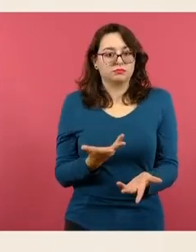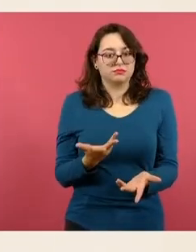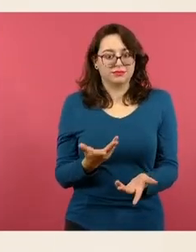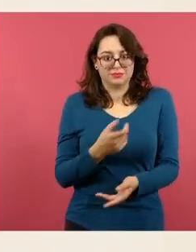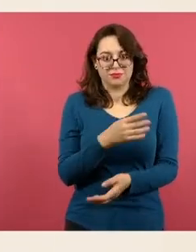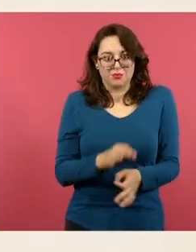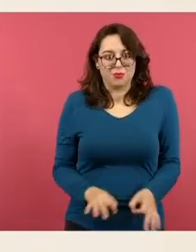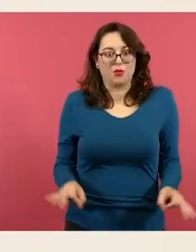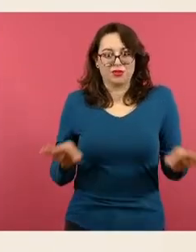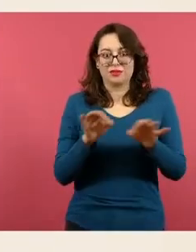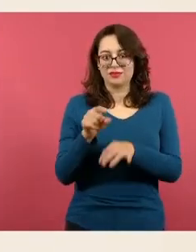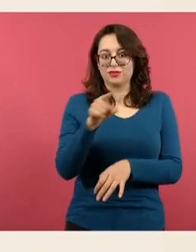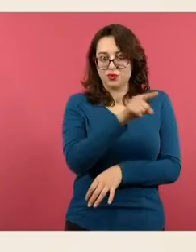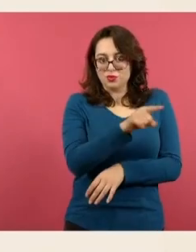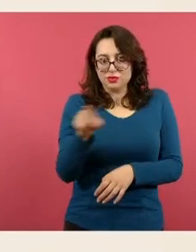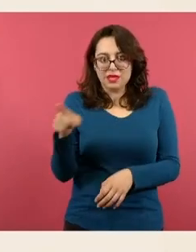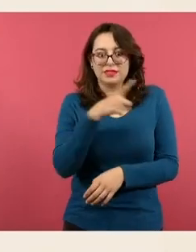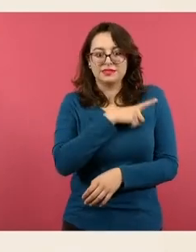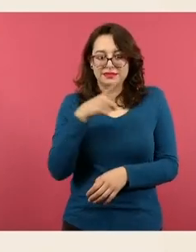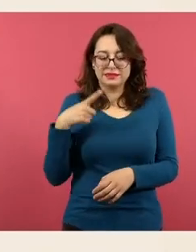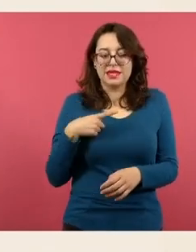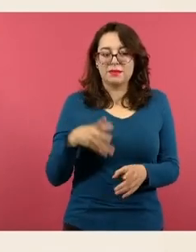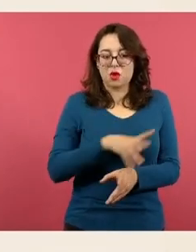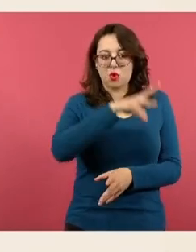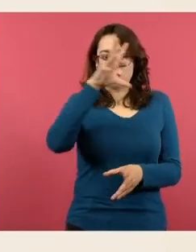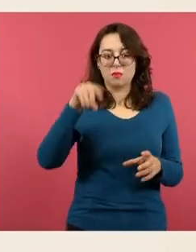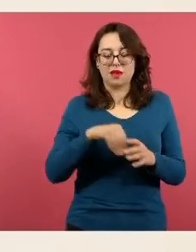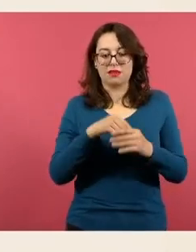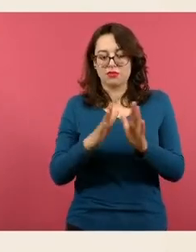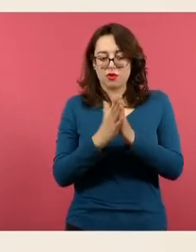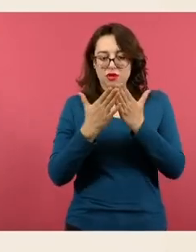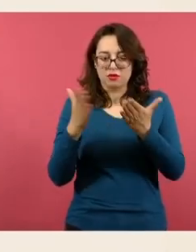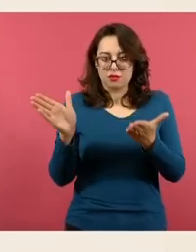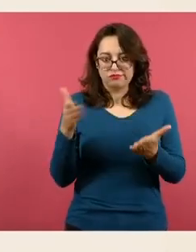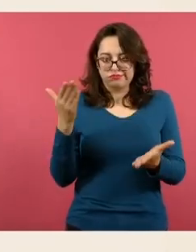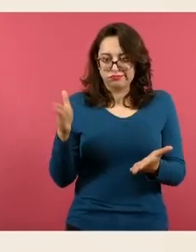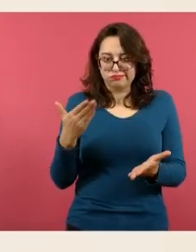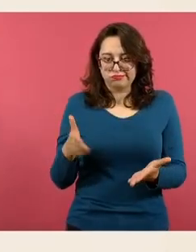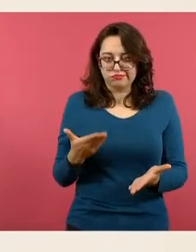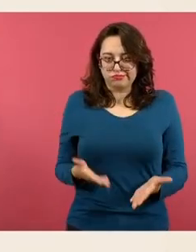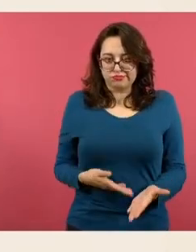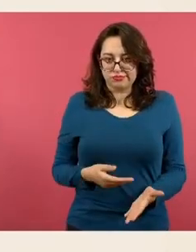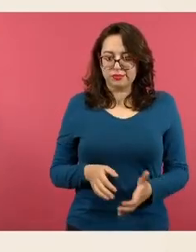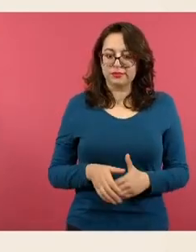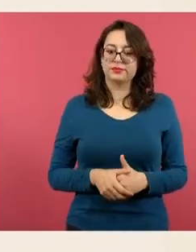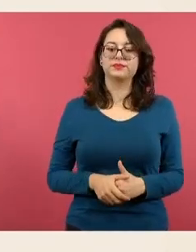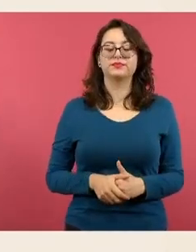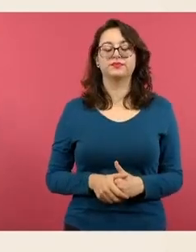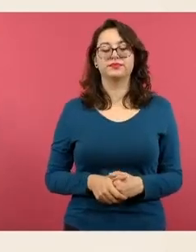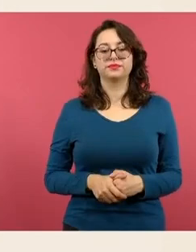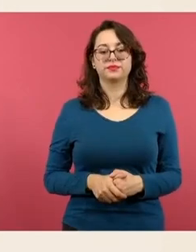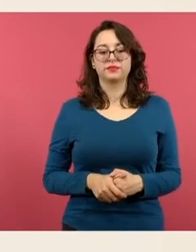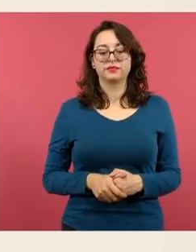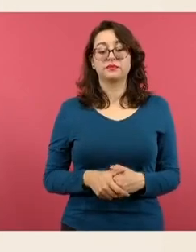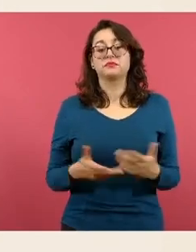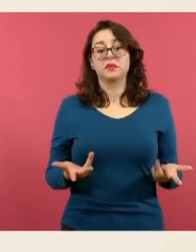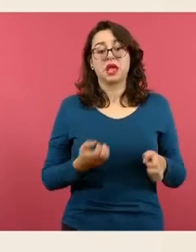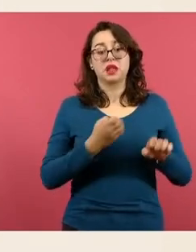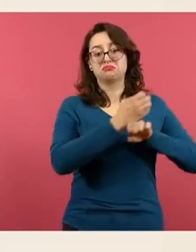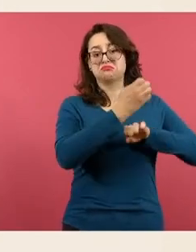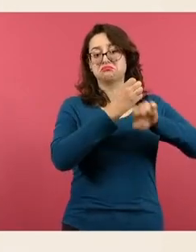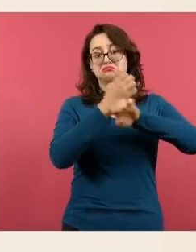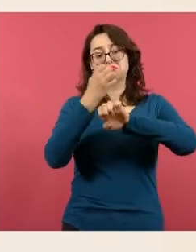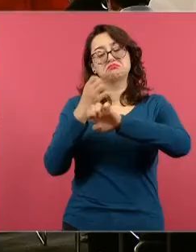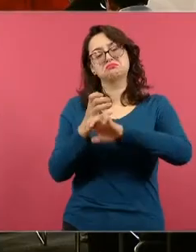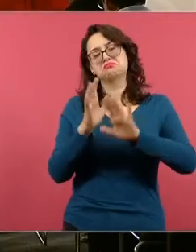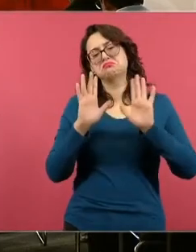pena dar un paseo por toda esta propuesta y por todos estos libros y de la situación en los Estados vamos a esperar un